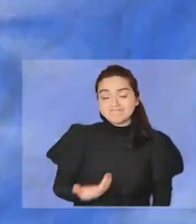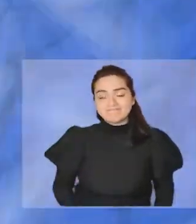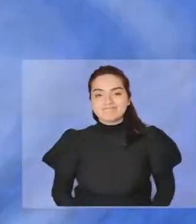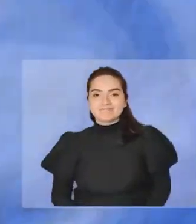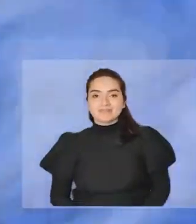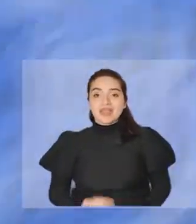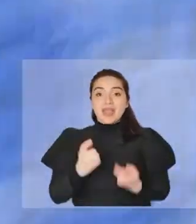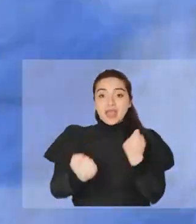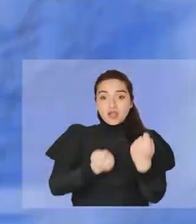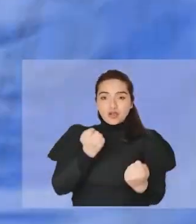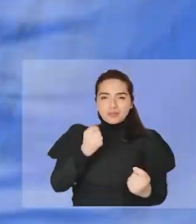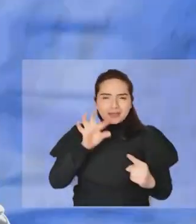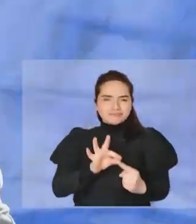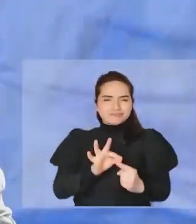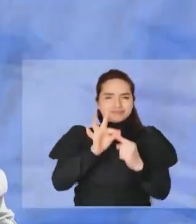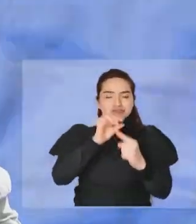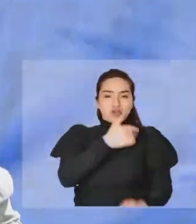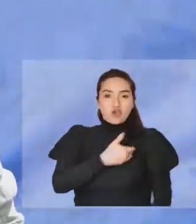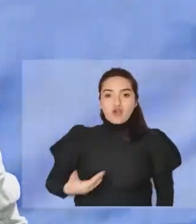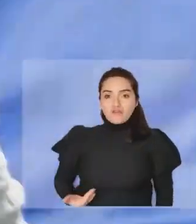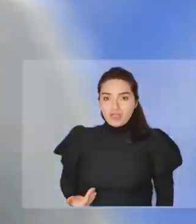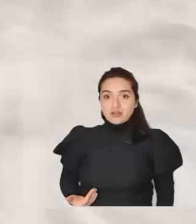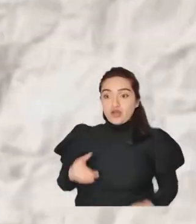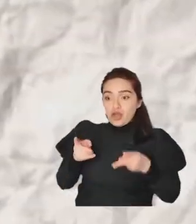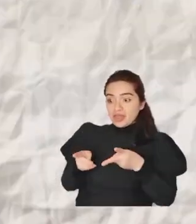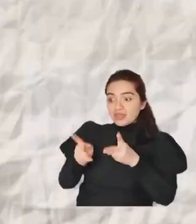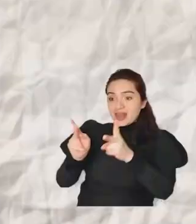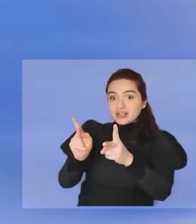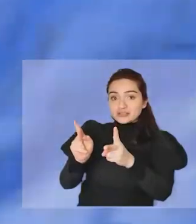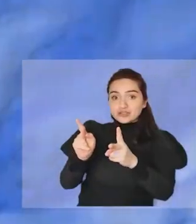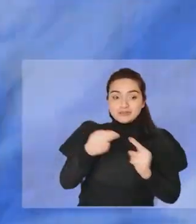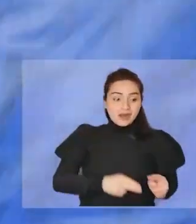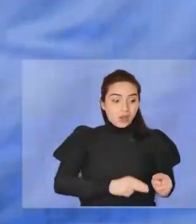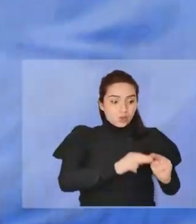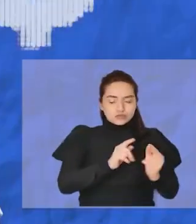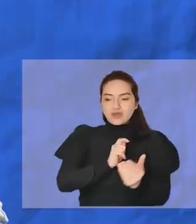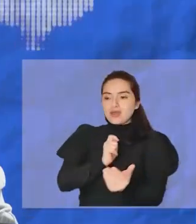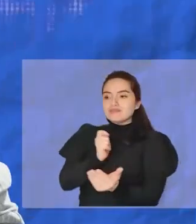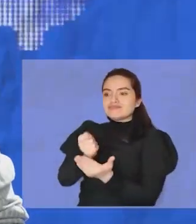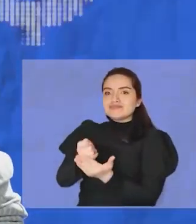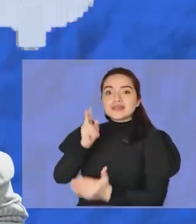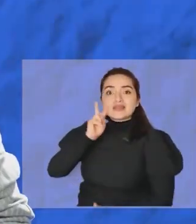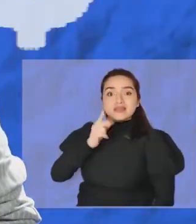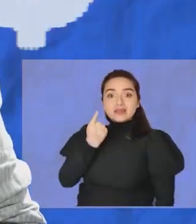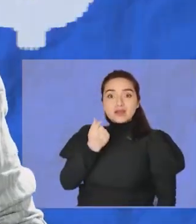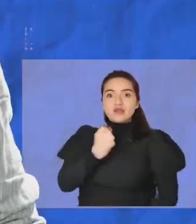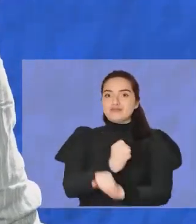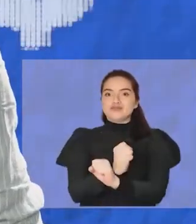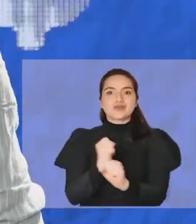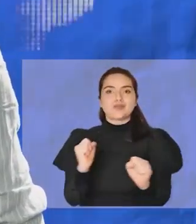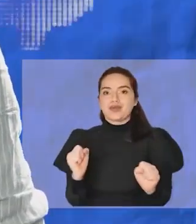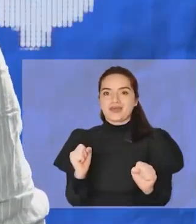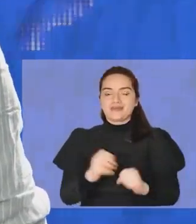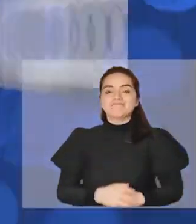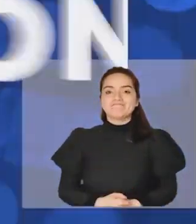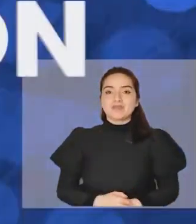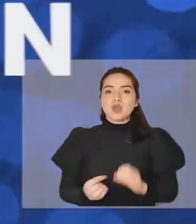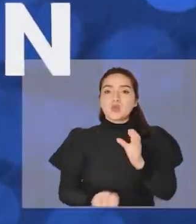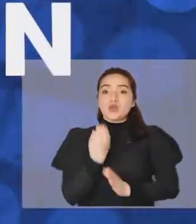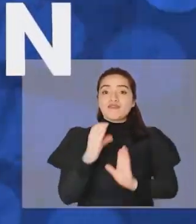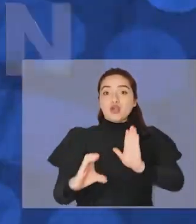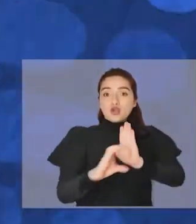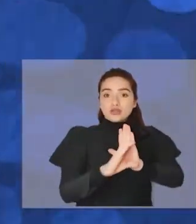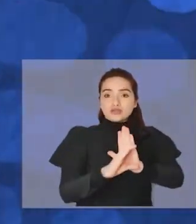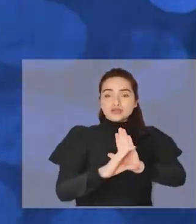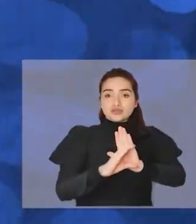central de un gobierno, aquello que permite generar recursos para garantizar esos derechos que suenan muy lindo, pero que sin plata simplemente no pueden ser. Esta